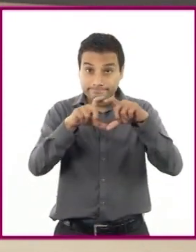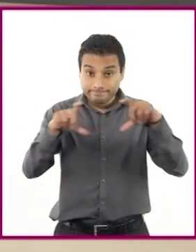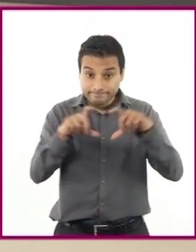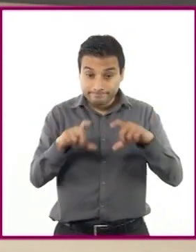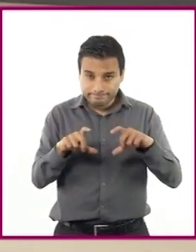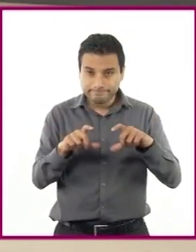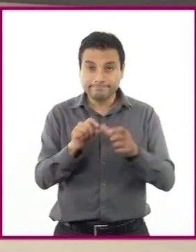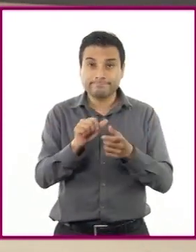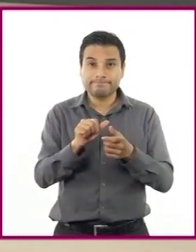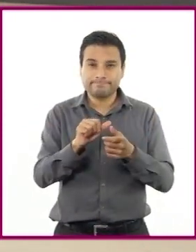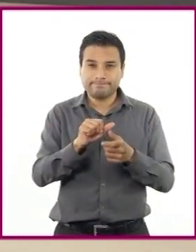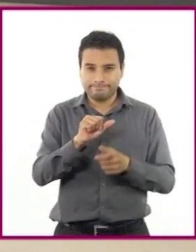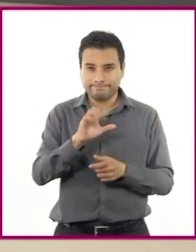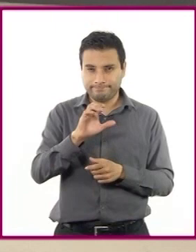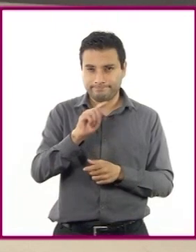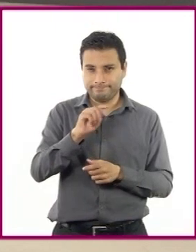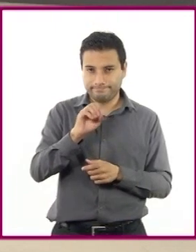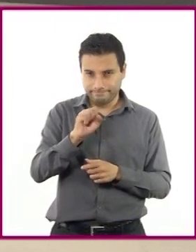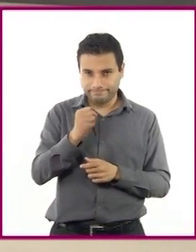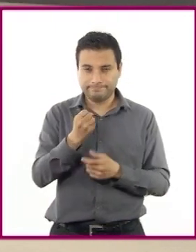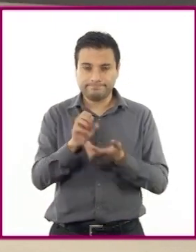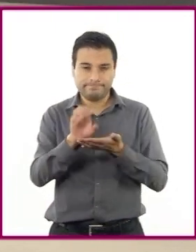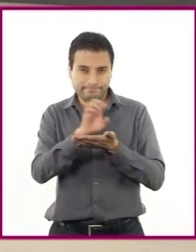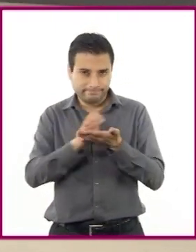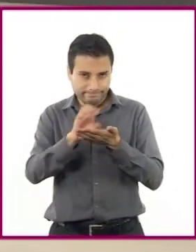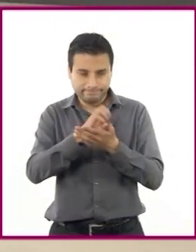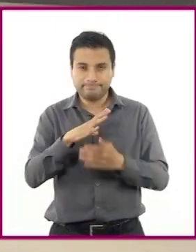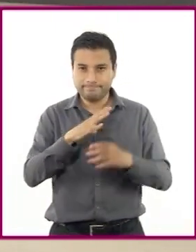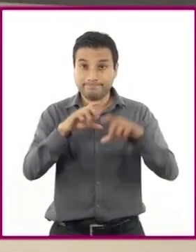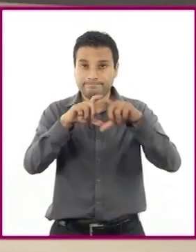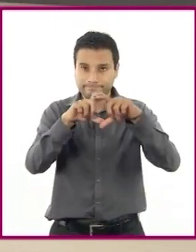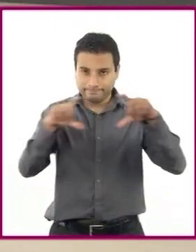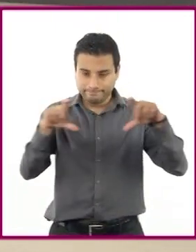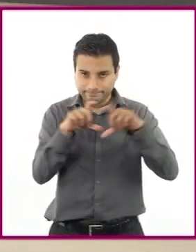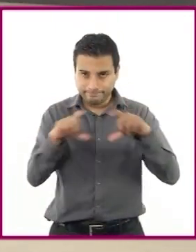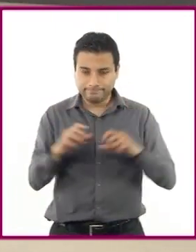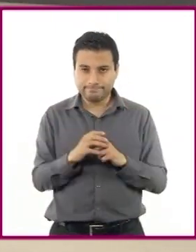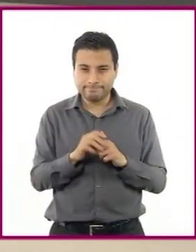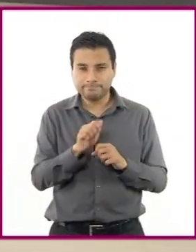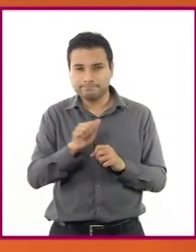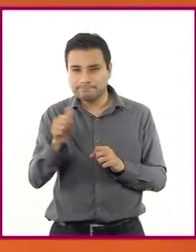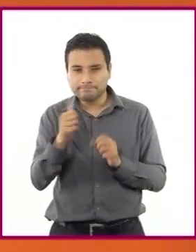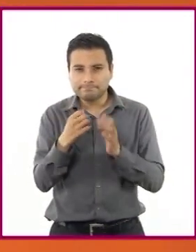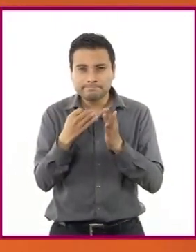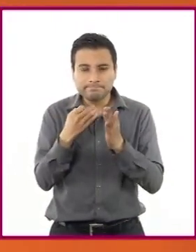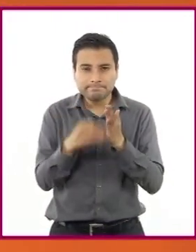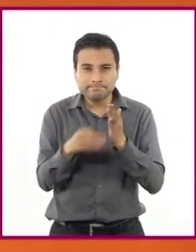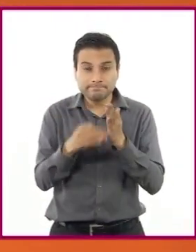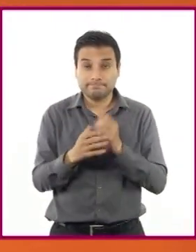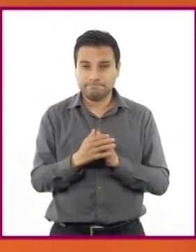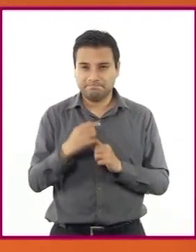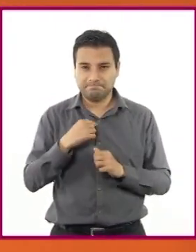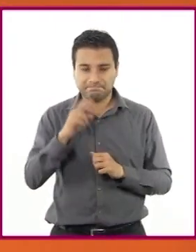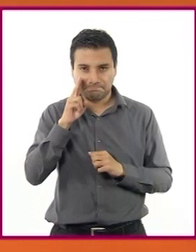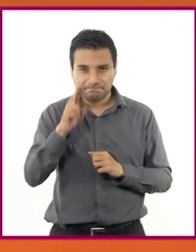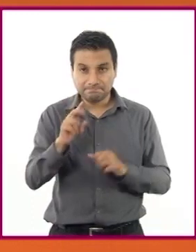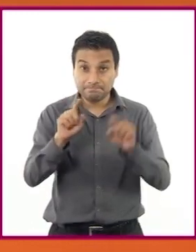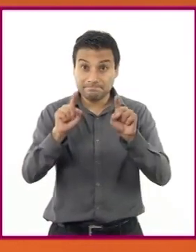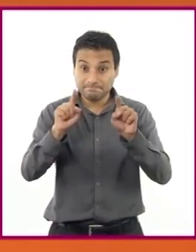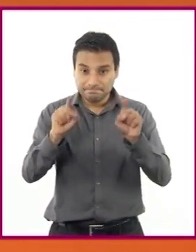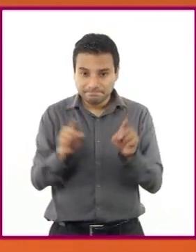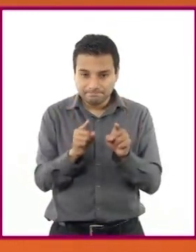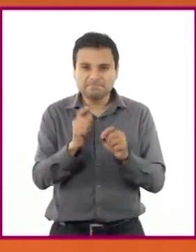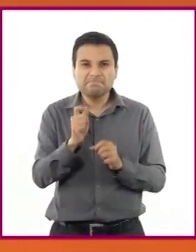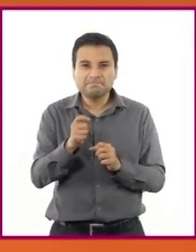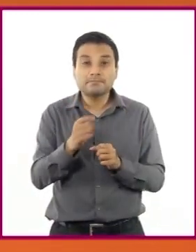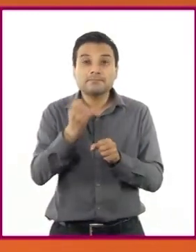y la distribuyen a lo largo de toda la obra. ¿Hay algo más que hayas notado? Vi que entre paréntesis se indica información